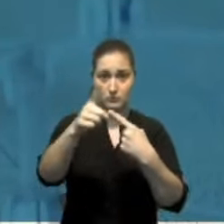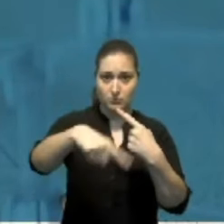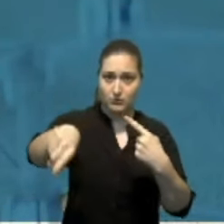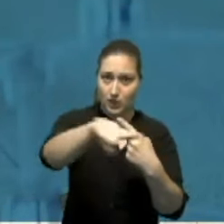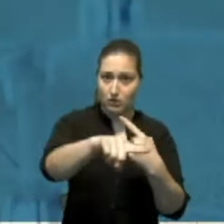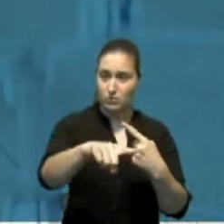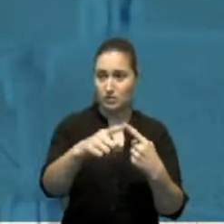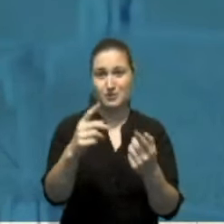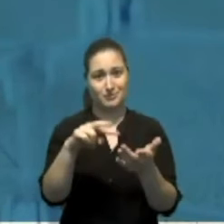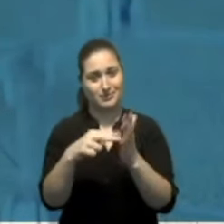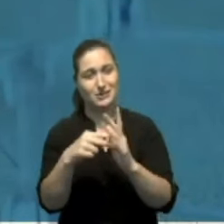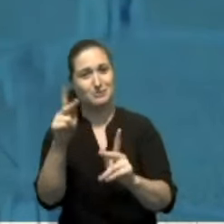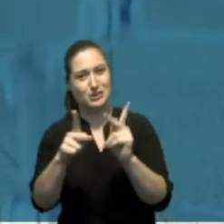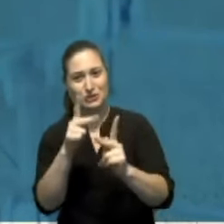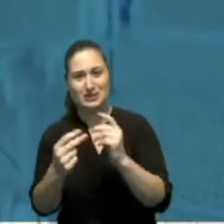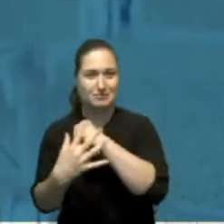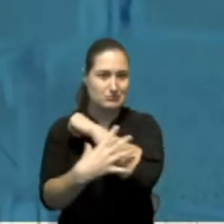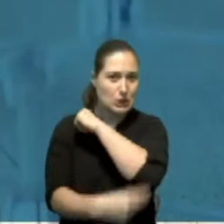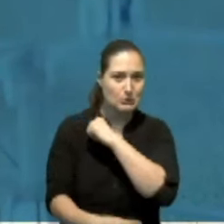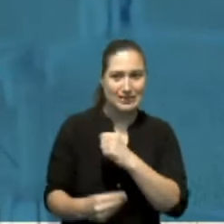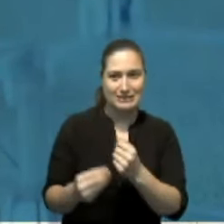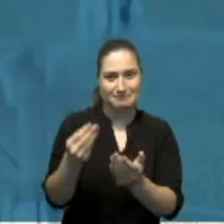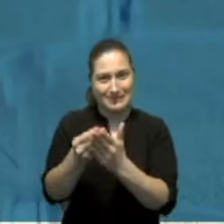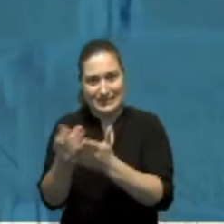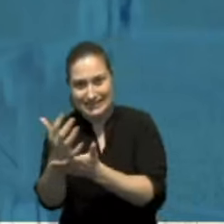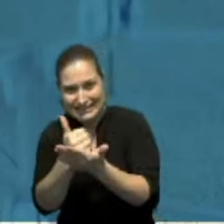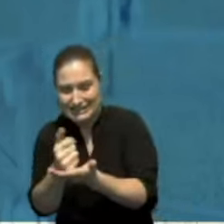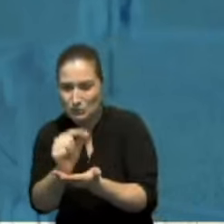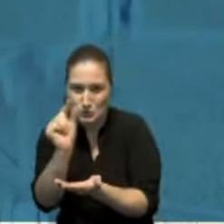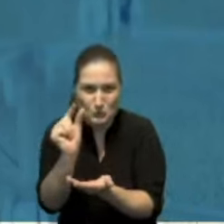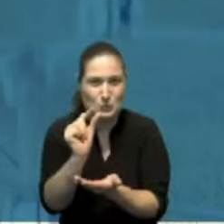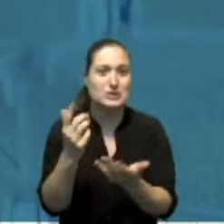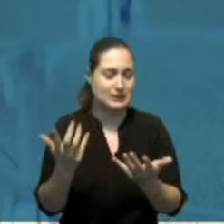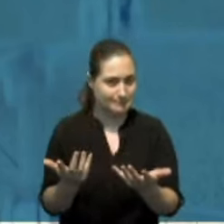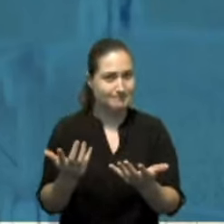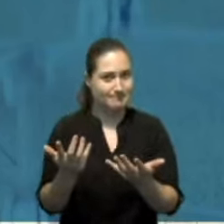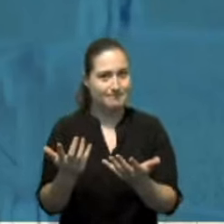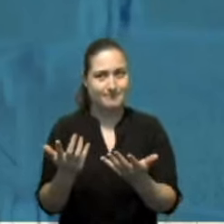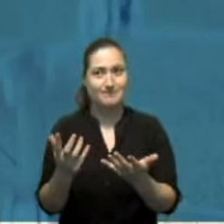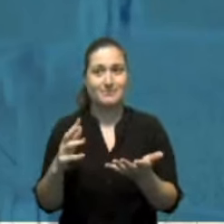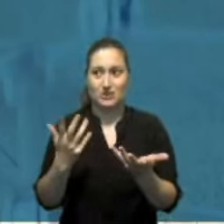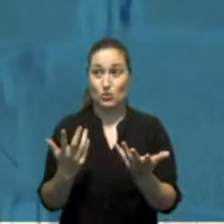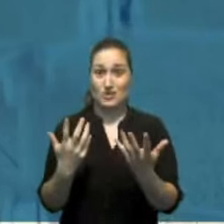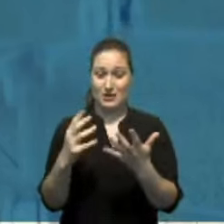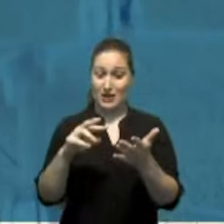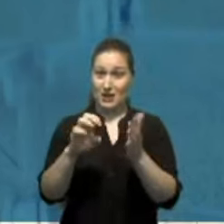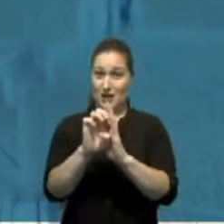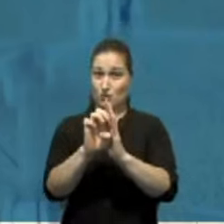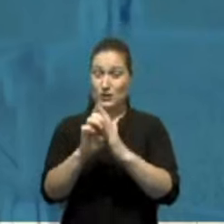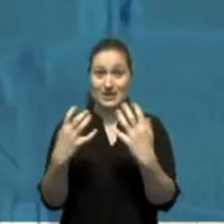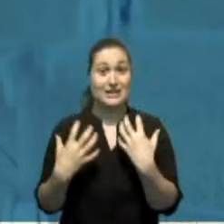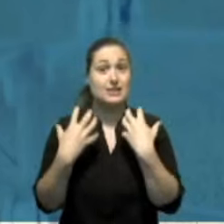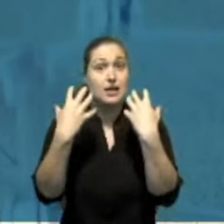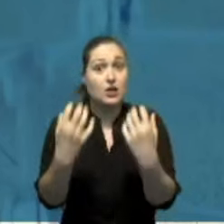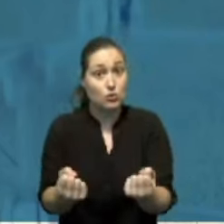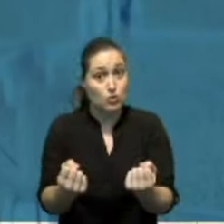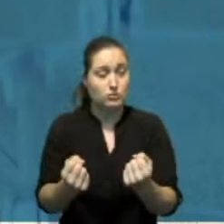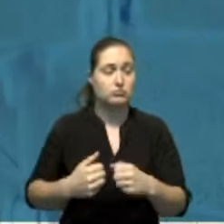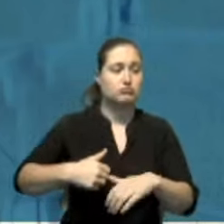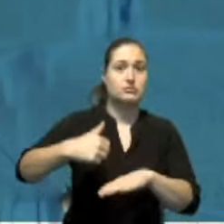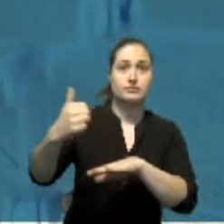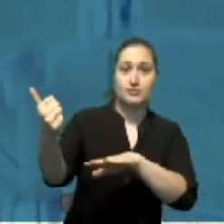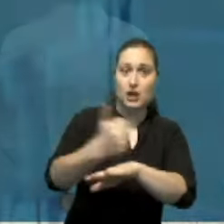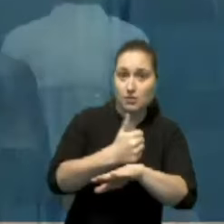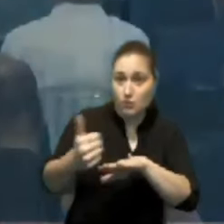bajos ingresos. Los mayores beneficiarios del incremento que haremos al gasto de salud, a las soluciones de transporte